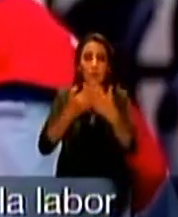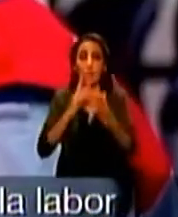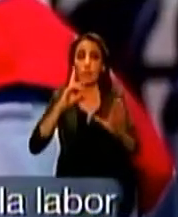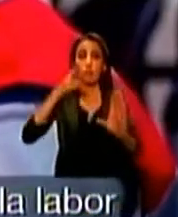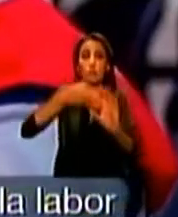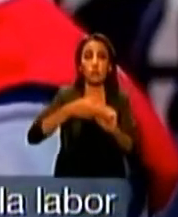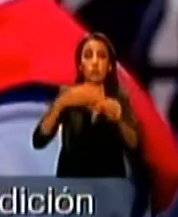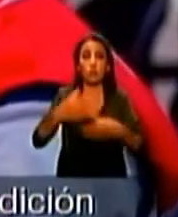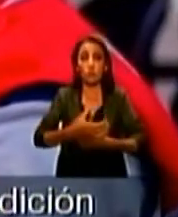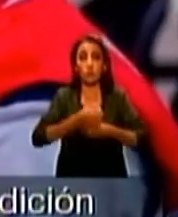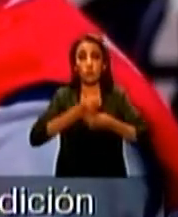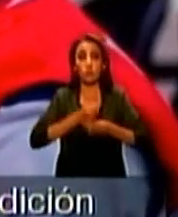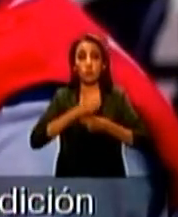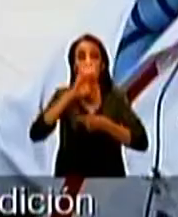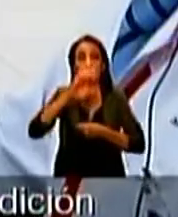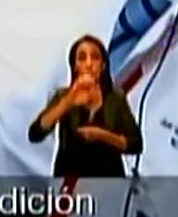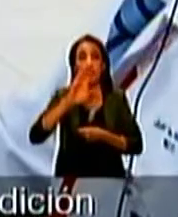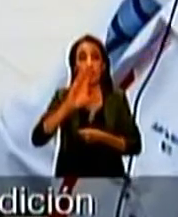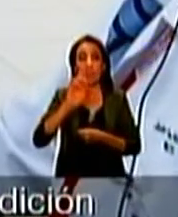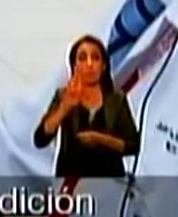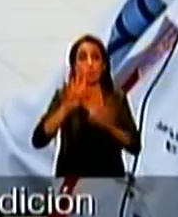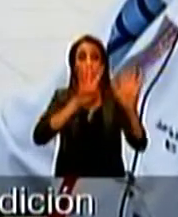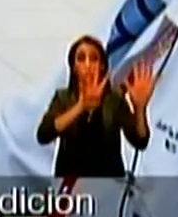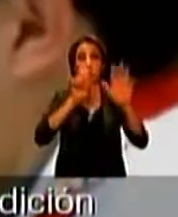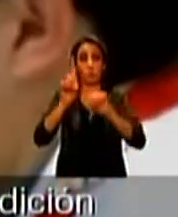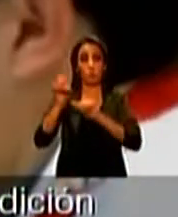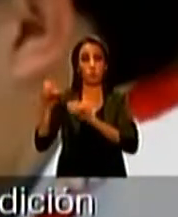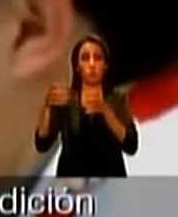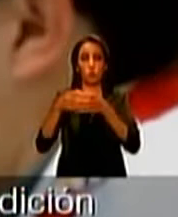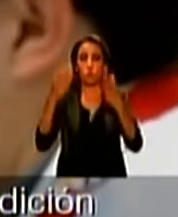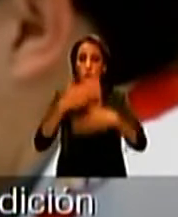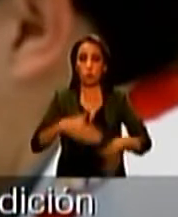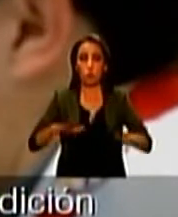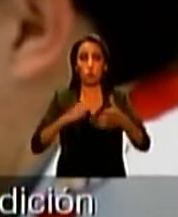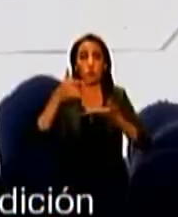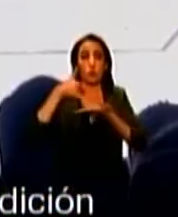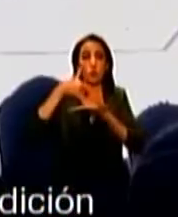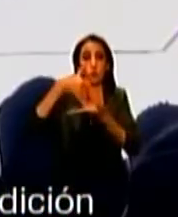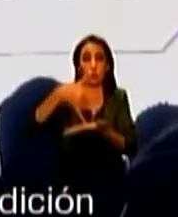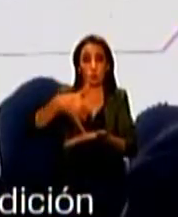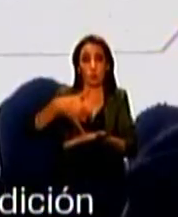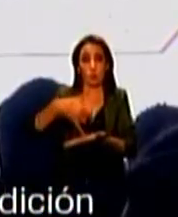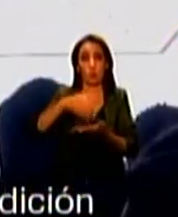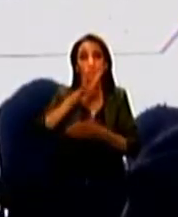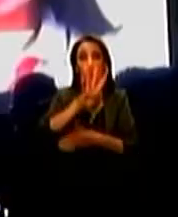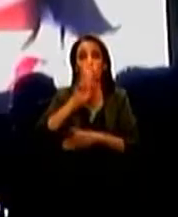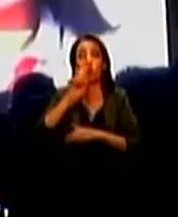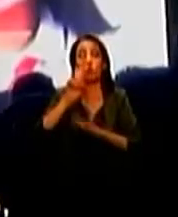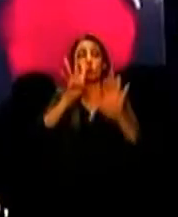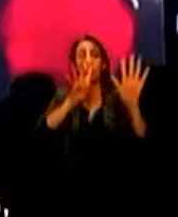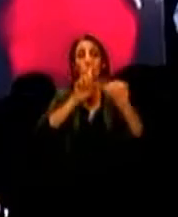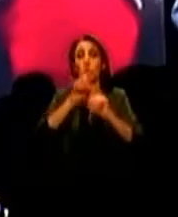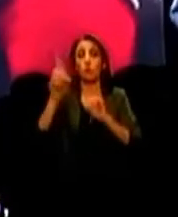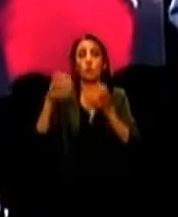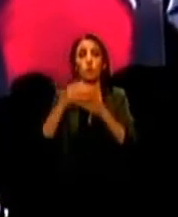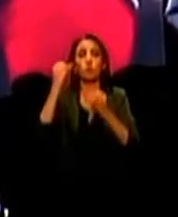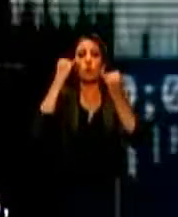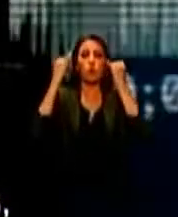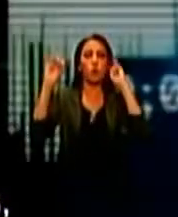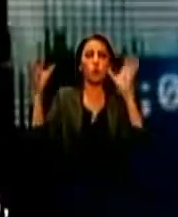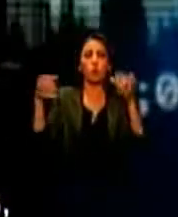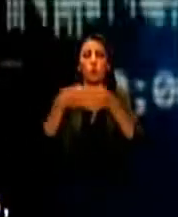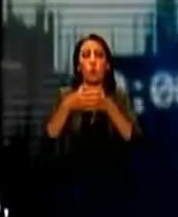involucrados en la seguridad, el EQ911 efectuó la segunda edición de los premios EQ911 a las iniciativas